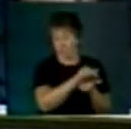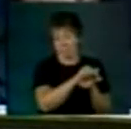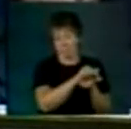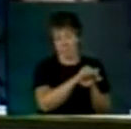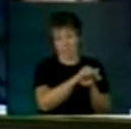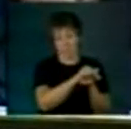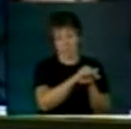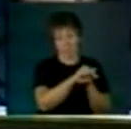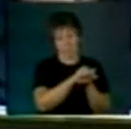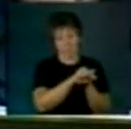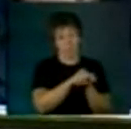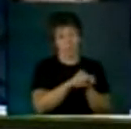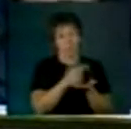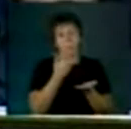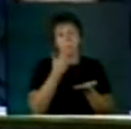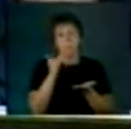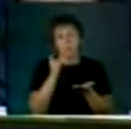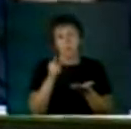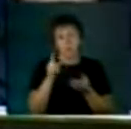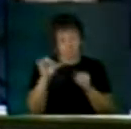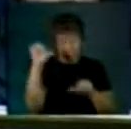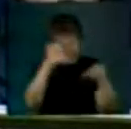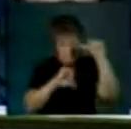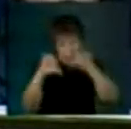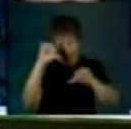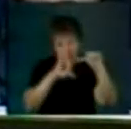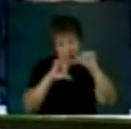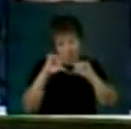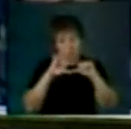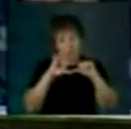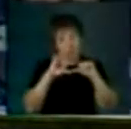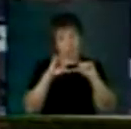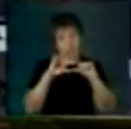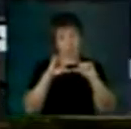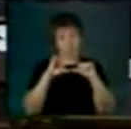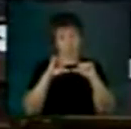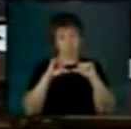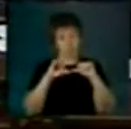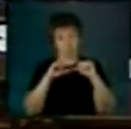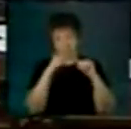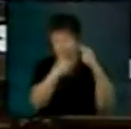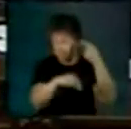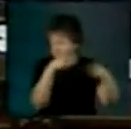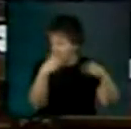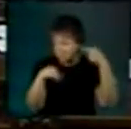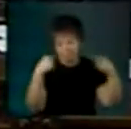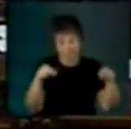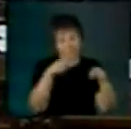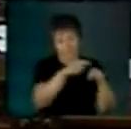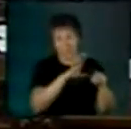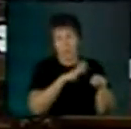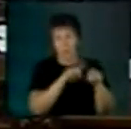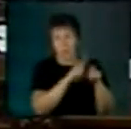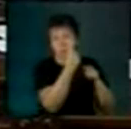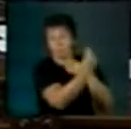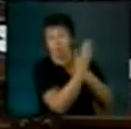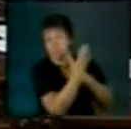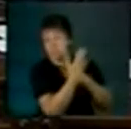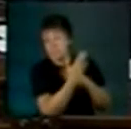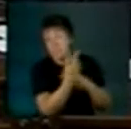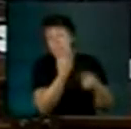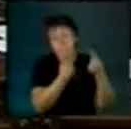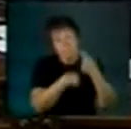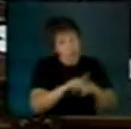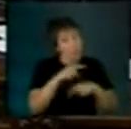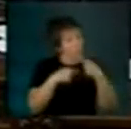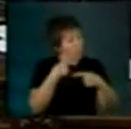de elementos como los agroquímicos, etcétera, etcétera. Para no hablar de asuntos